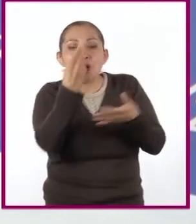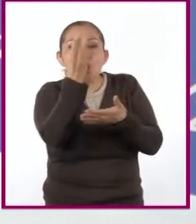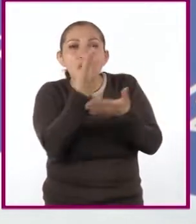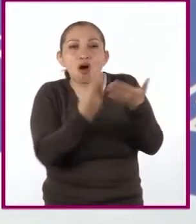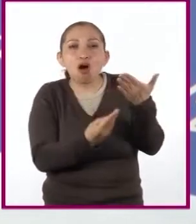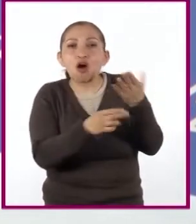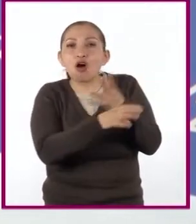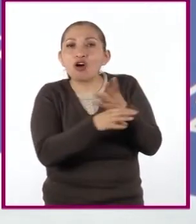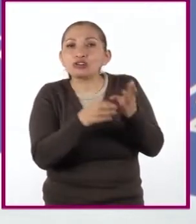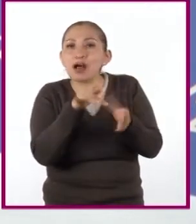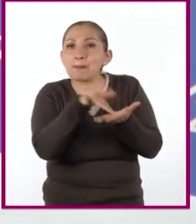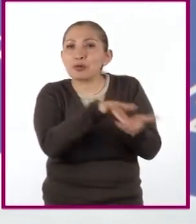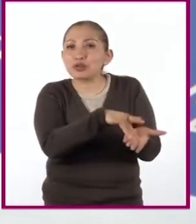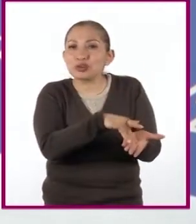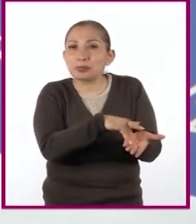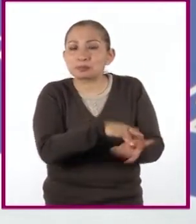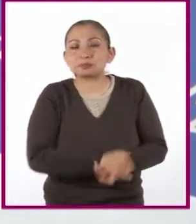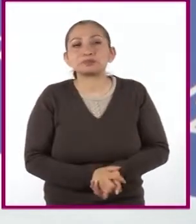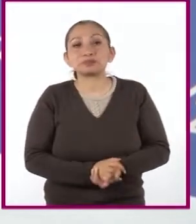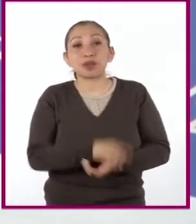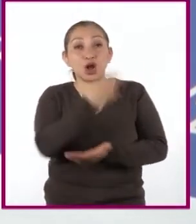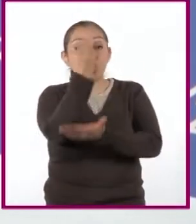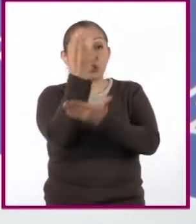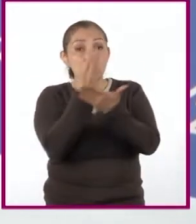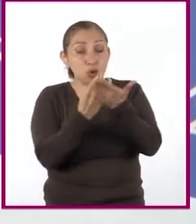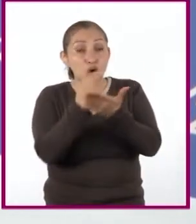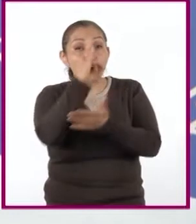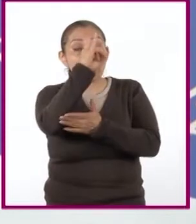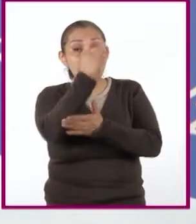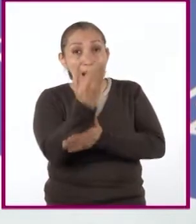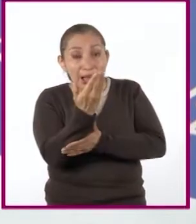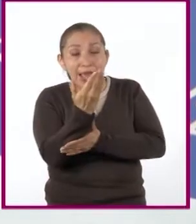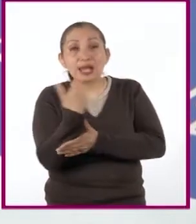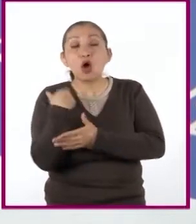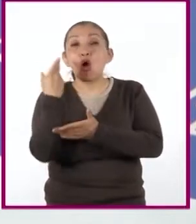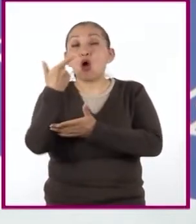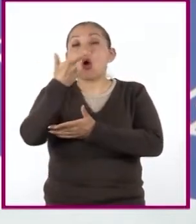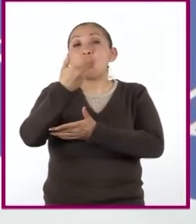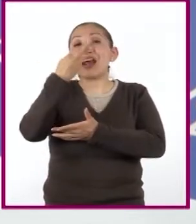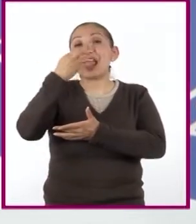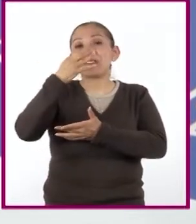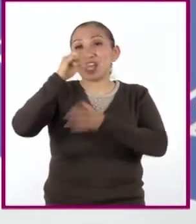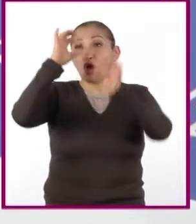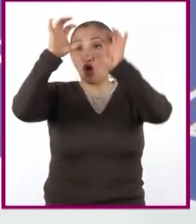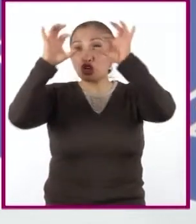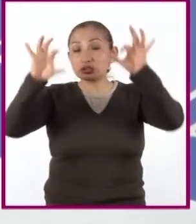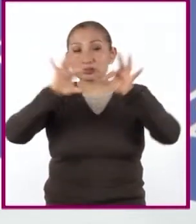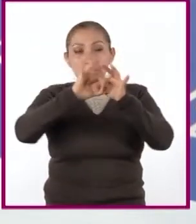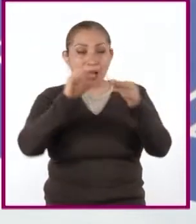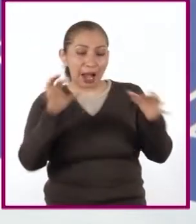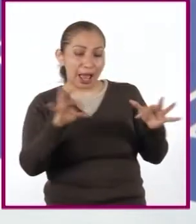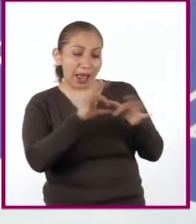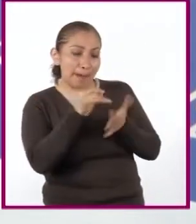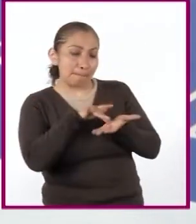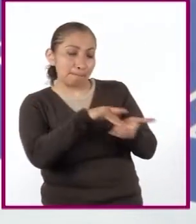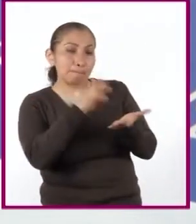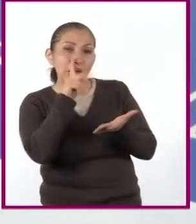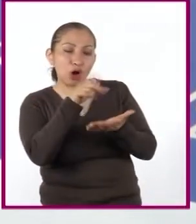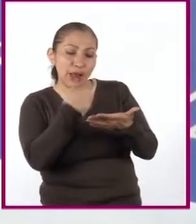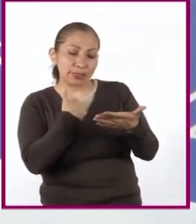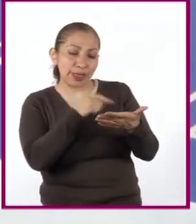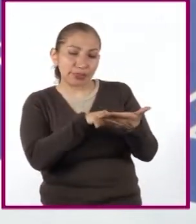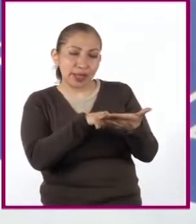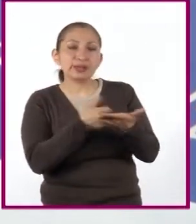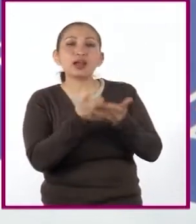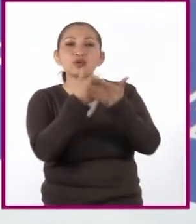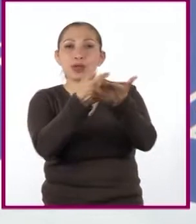varios recursos. Las ilustraciones o gráficos pueden apoyarnos para que el texto se comprenda mejor y ayudará